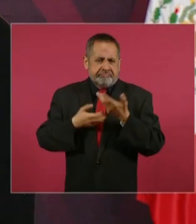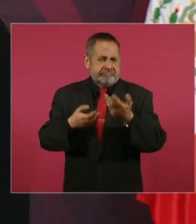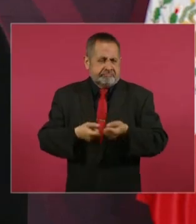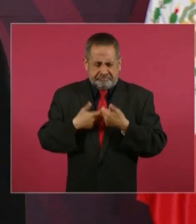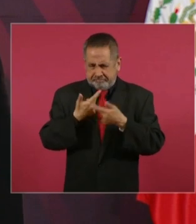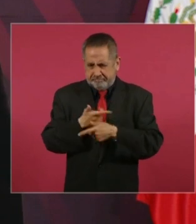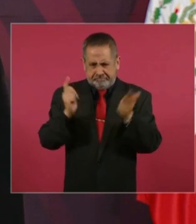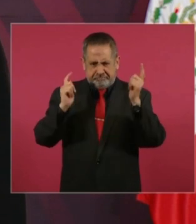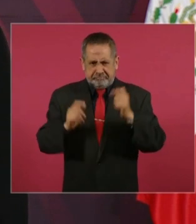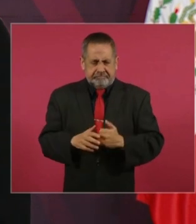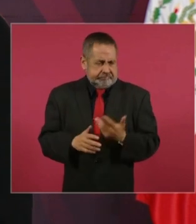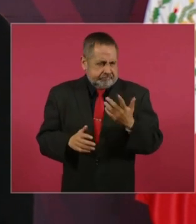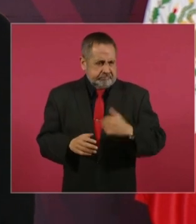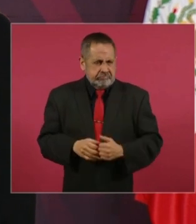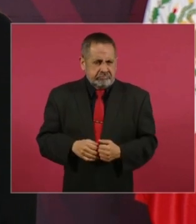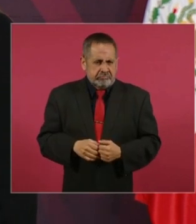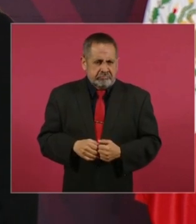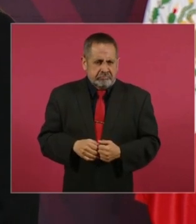¿A nadie?